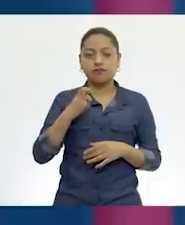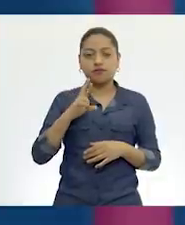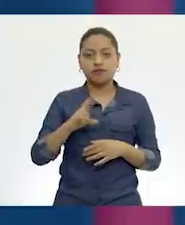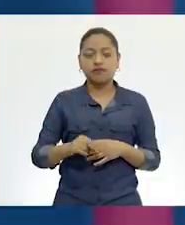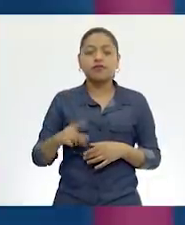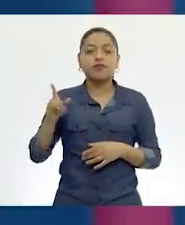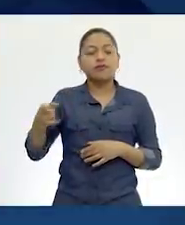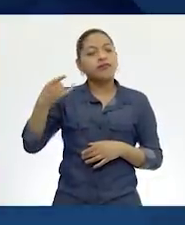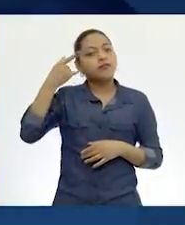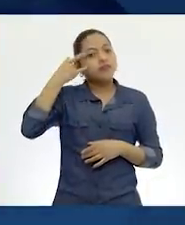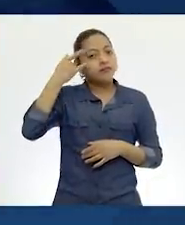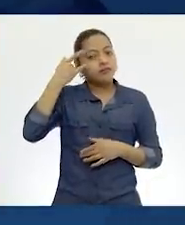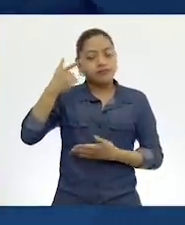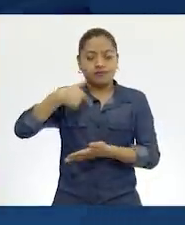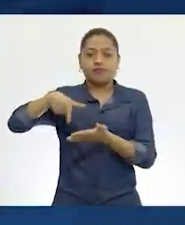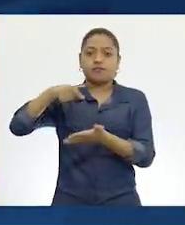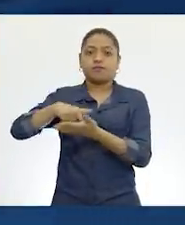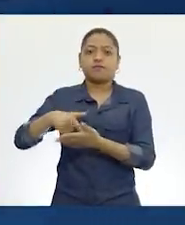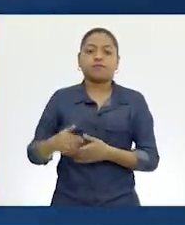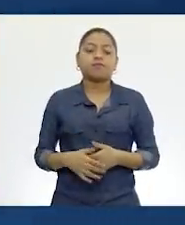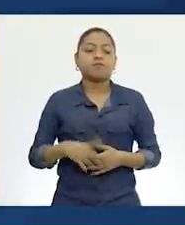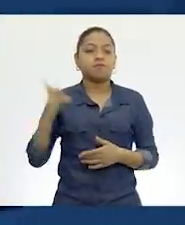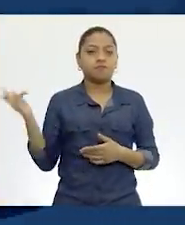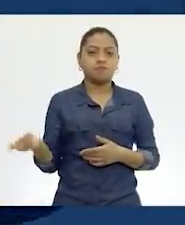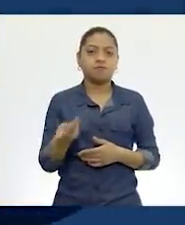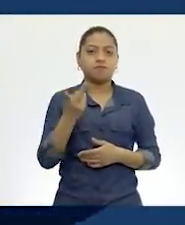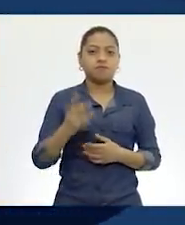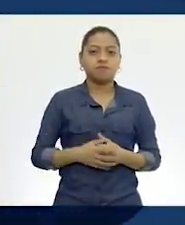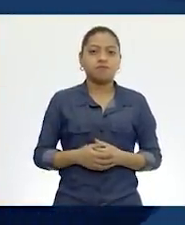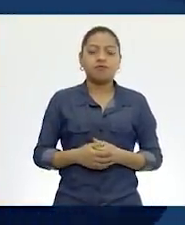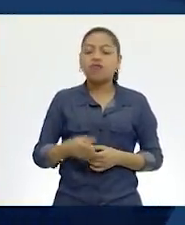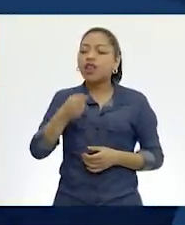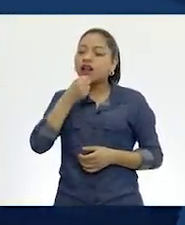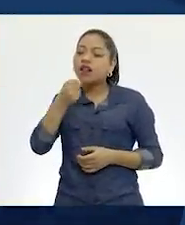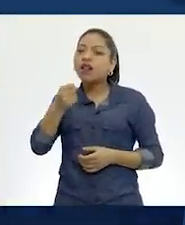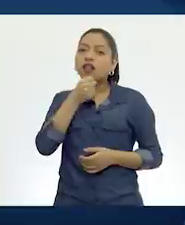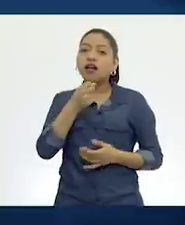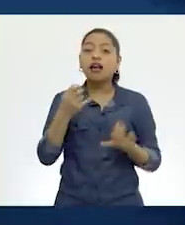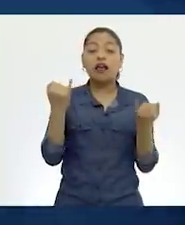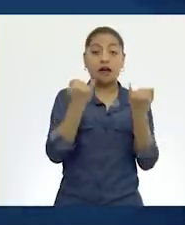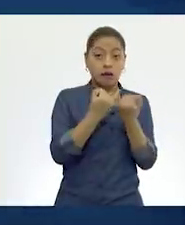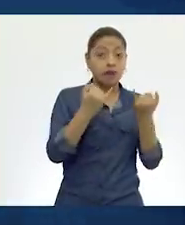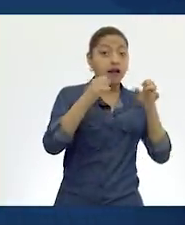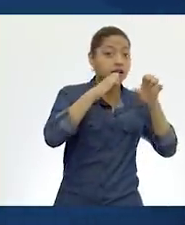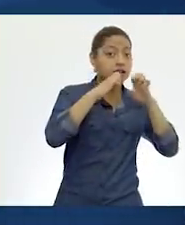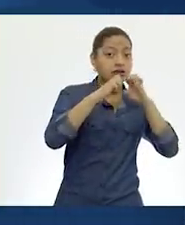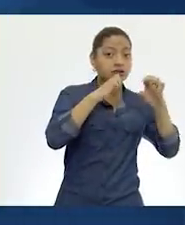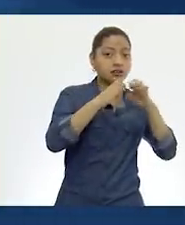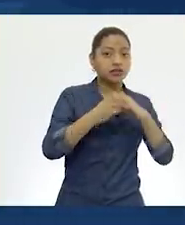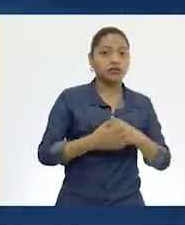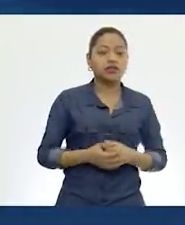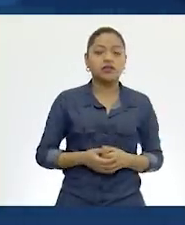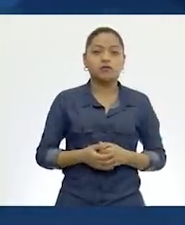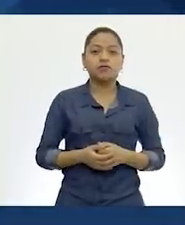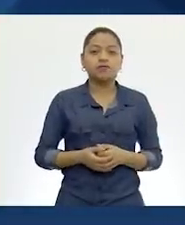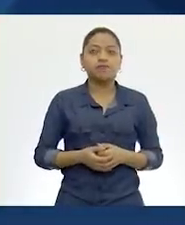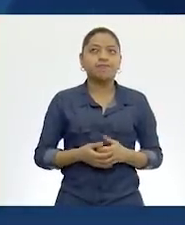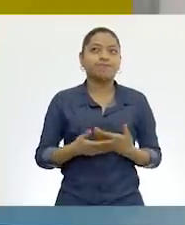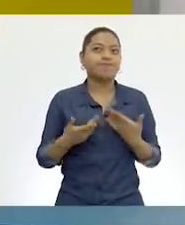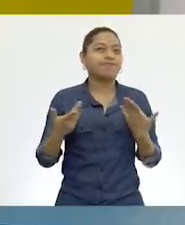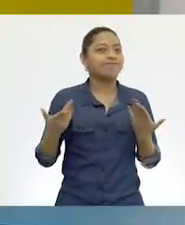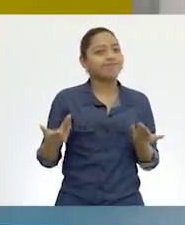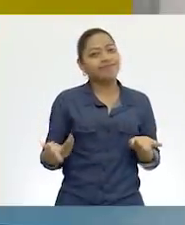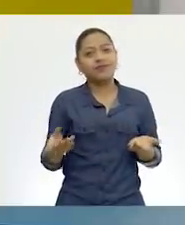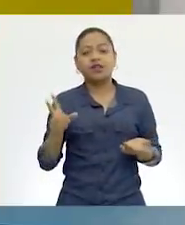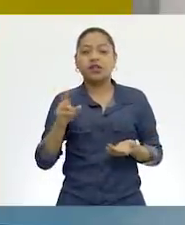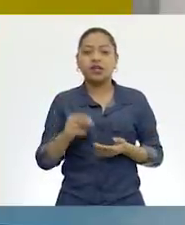Campeche, nos pregunta, ¿es lo mismo un reportaje que una entrevista? No, no. El reportaje en